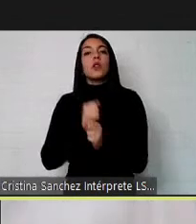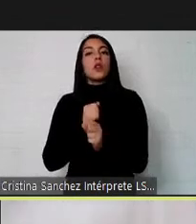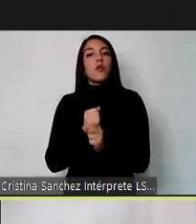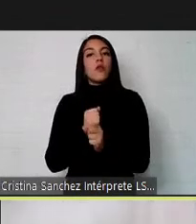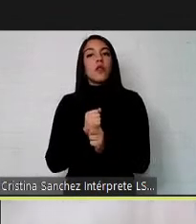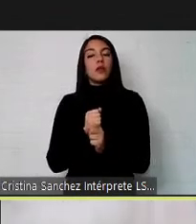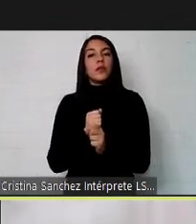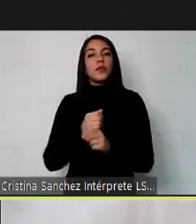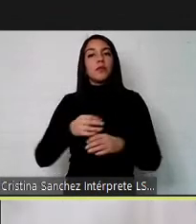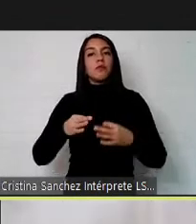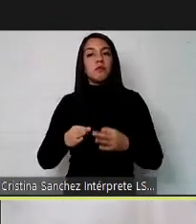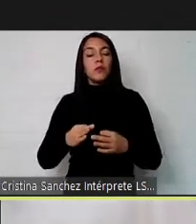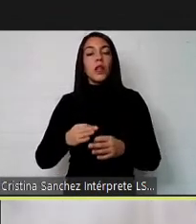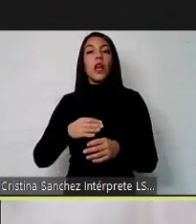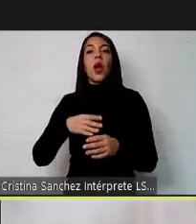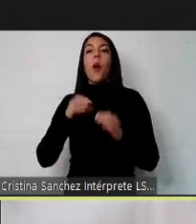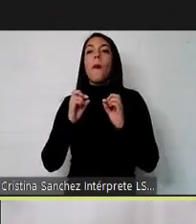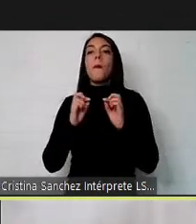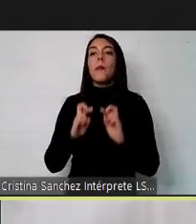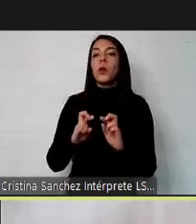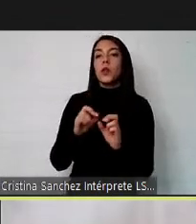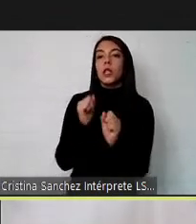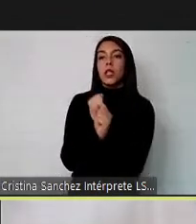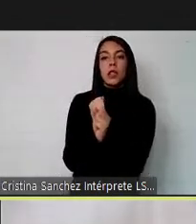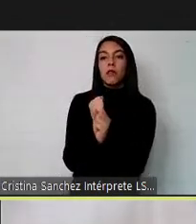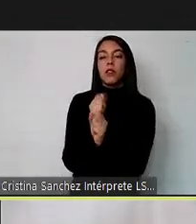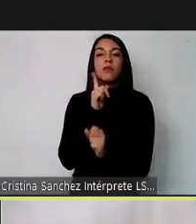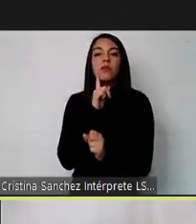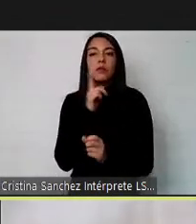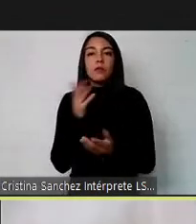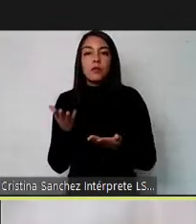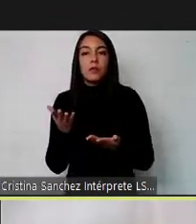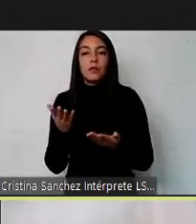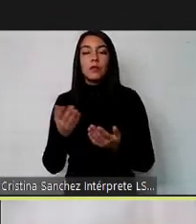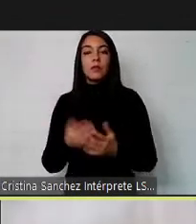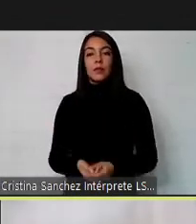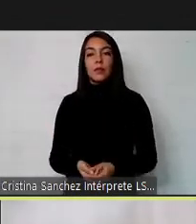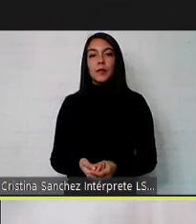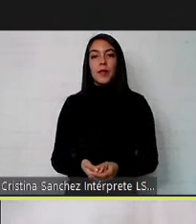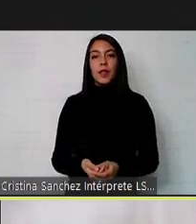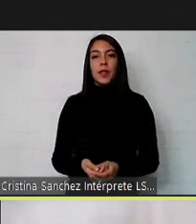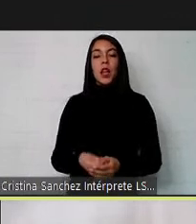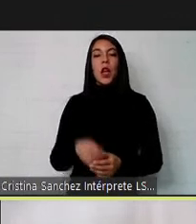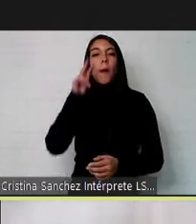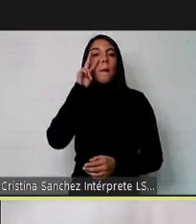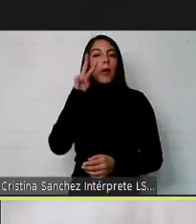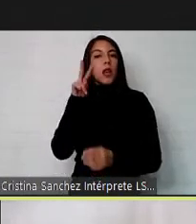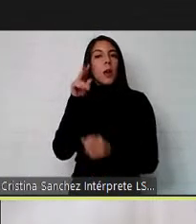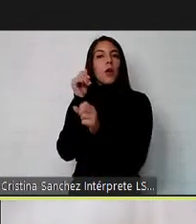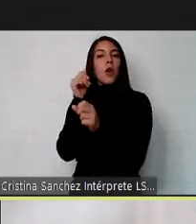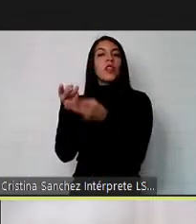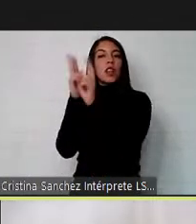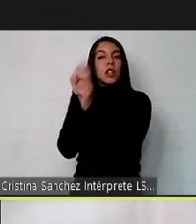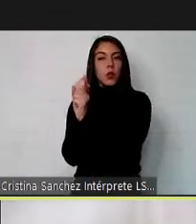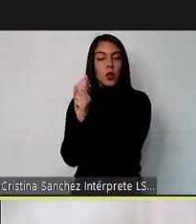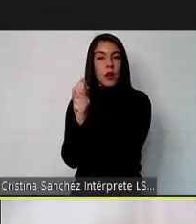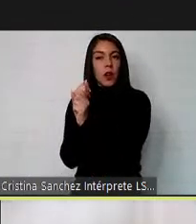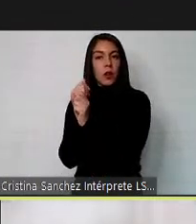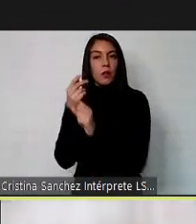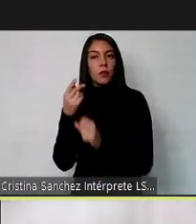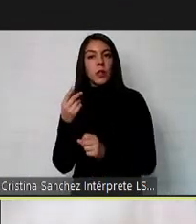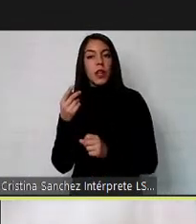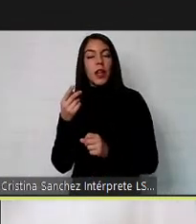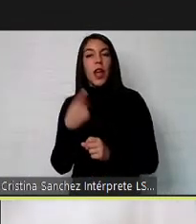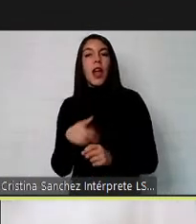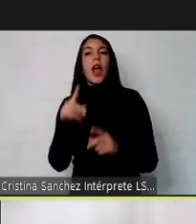y de oportunidad de trabajo entonces cuando nosotros miramos el derecho al trabajo vamos a volver a ciertos